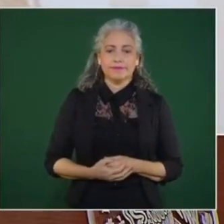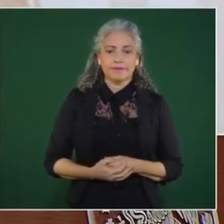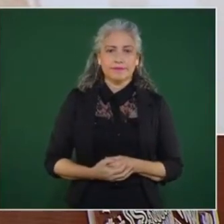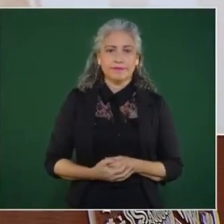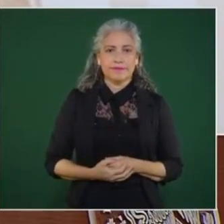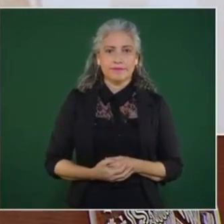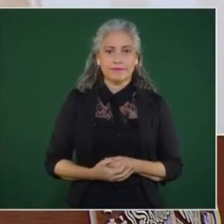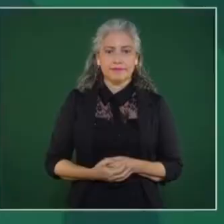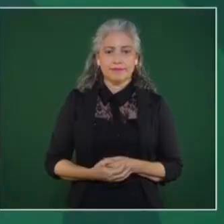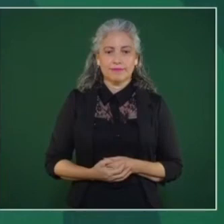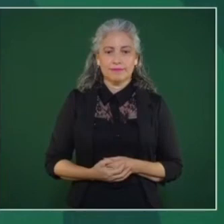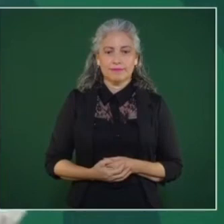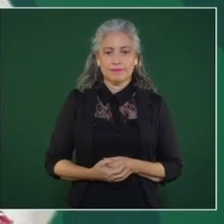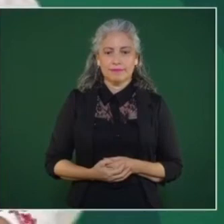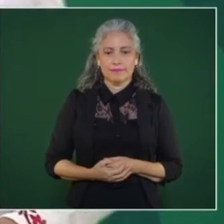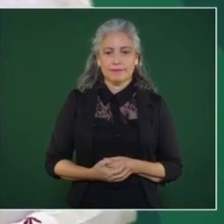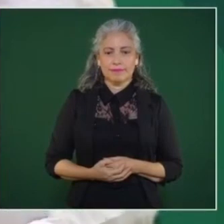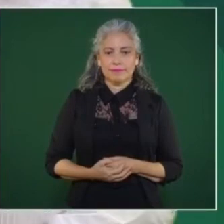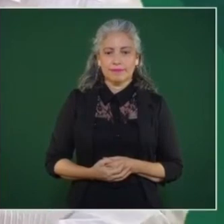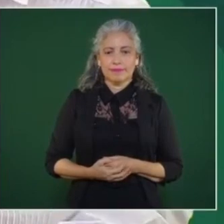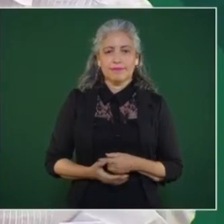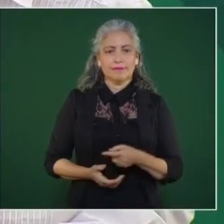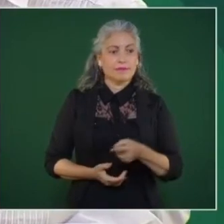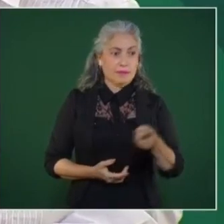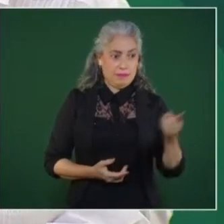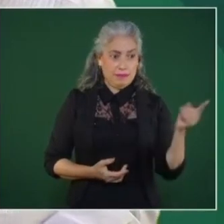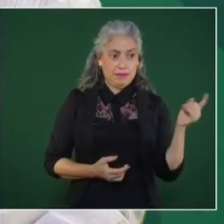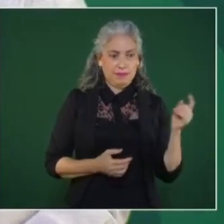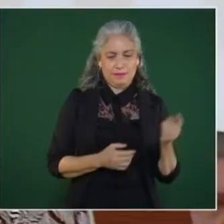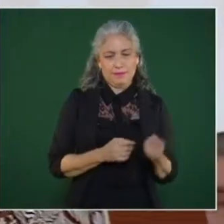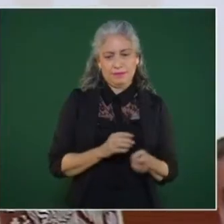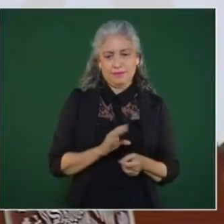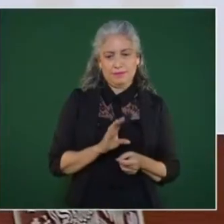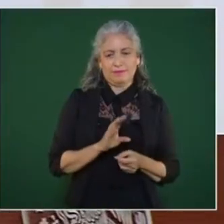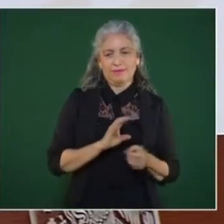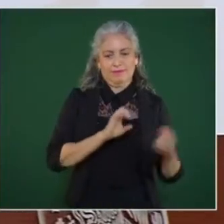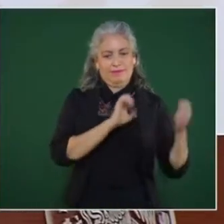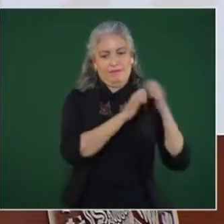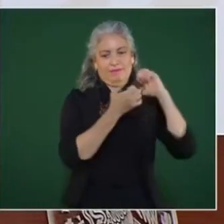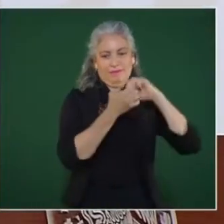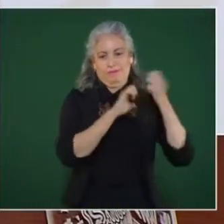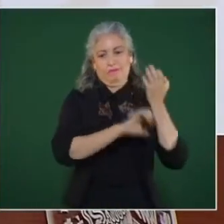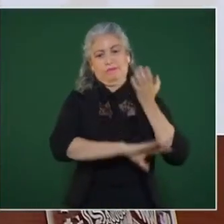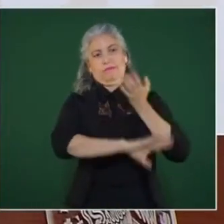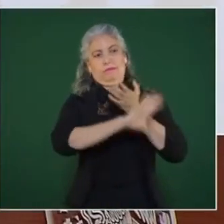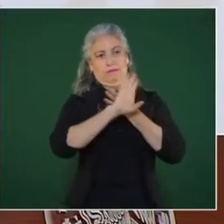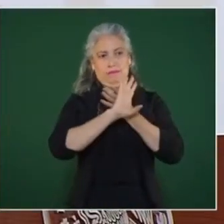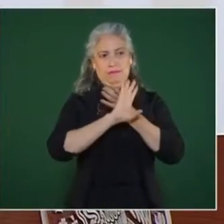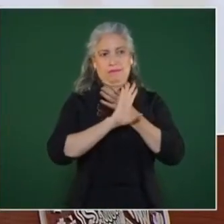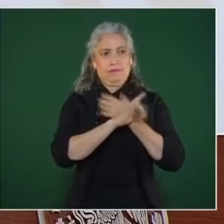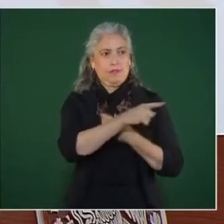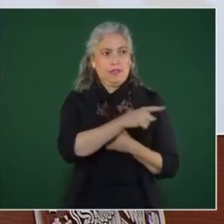Están nuestros adversarios desesperados